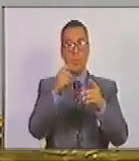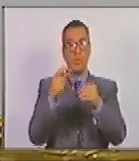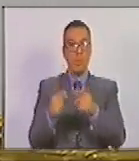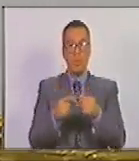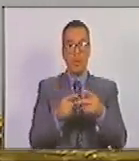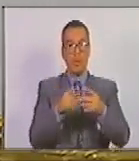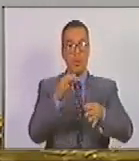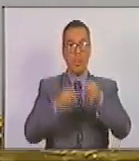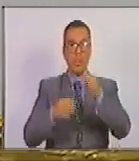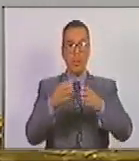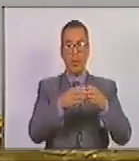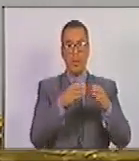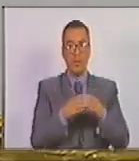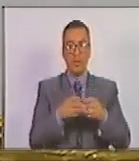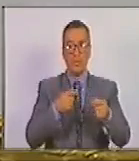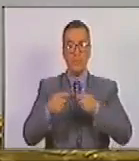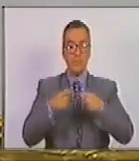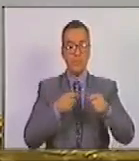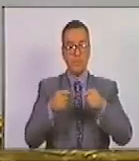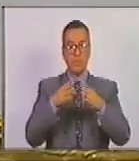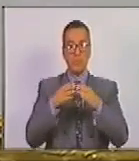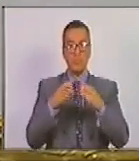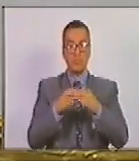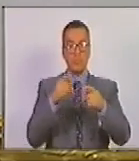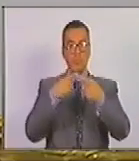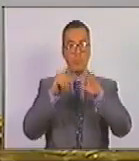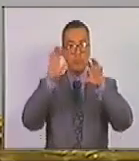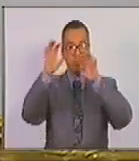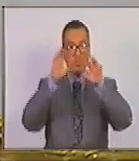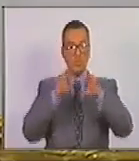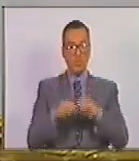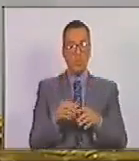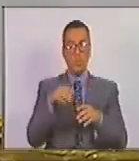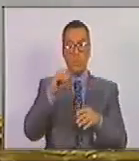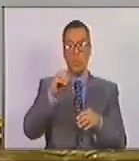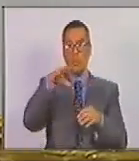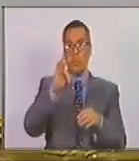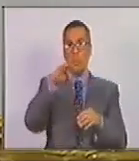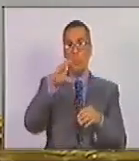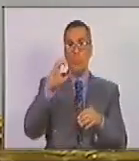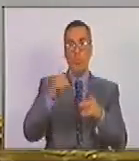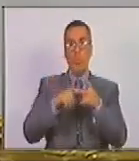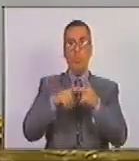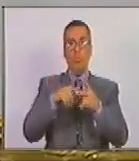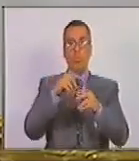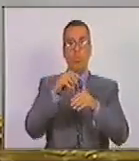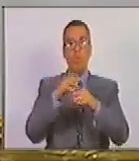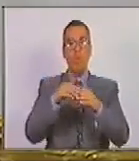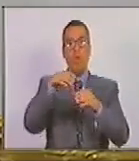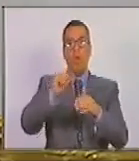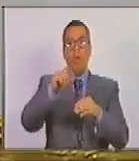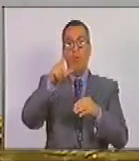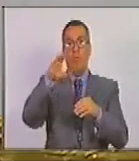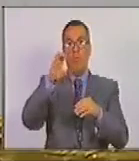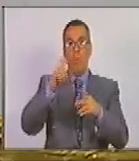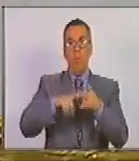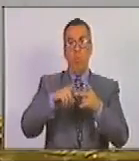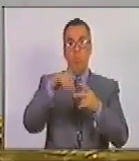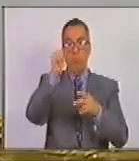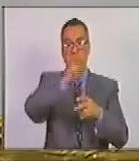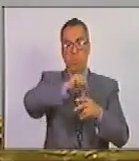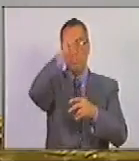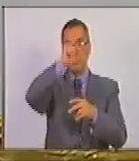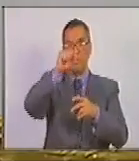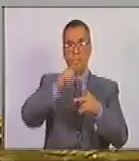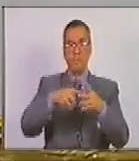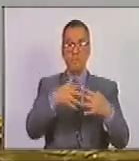Oficina de Control de Activos Extranjeros OFAP la Transnacional Minera Cristalex el Comando Sur de los Estados